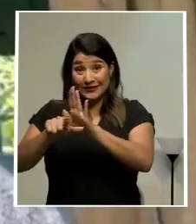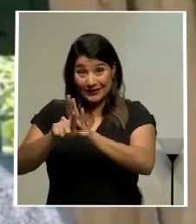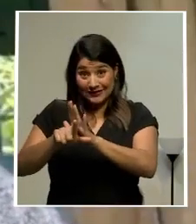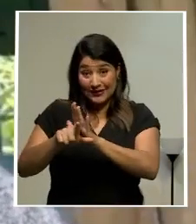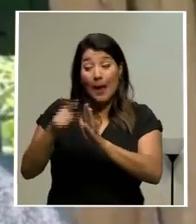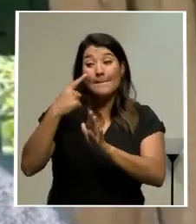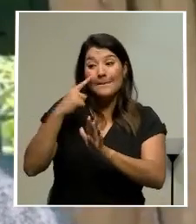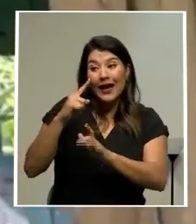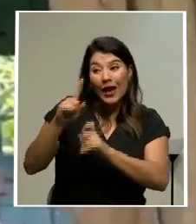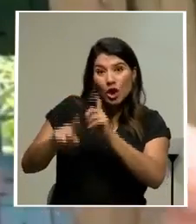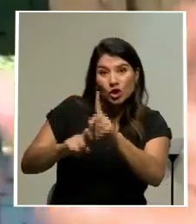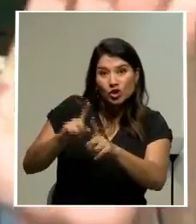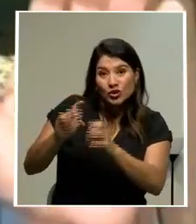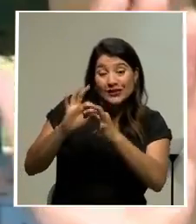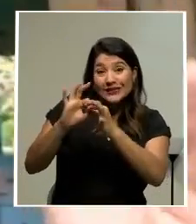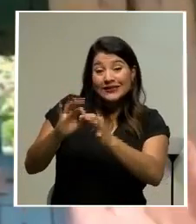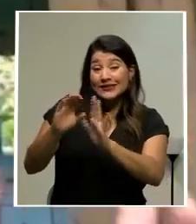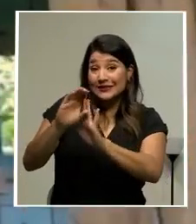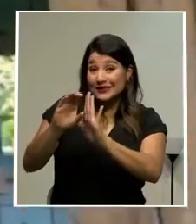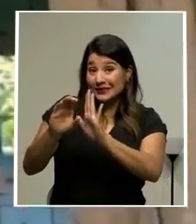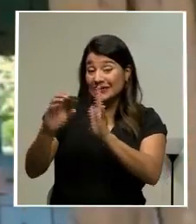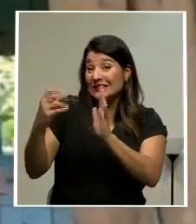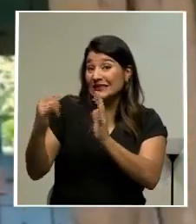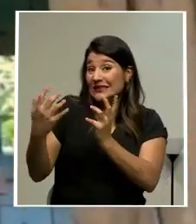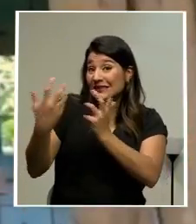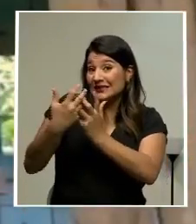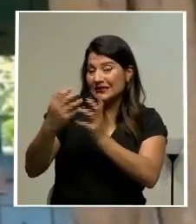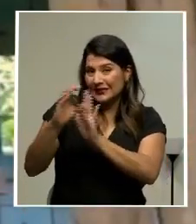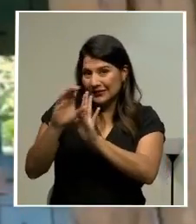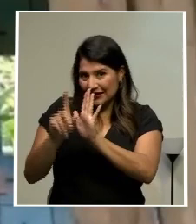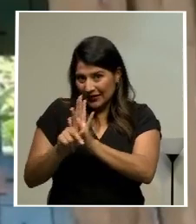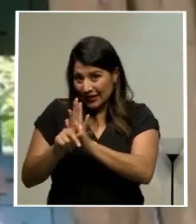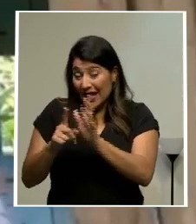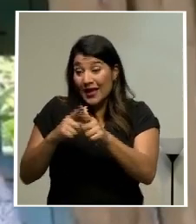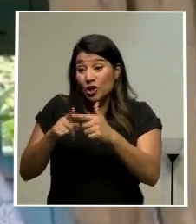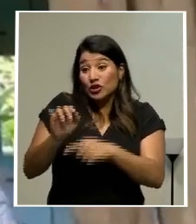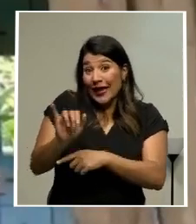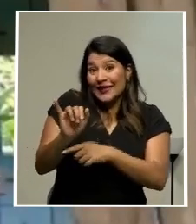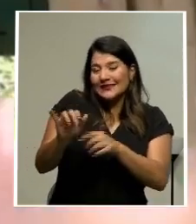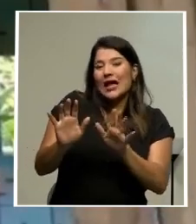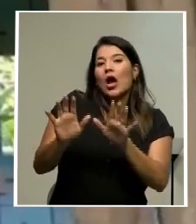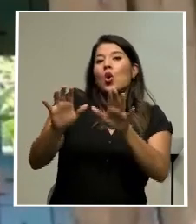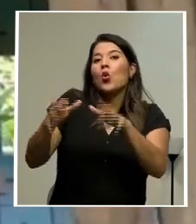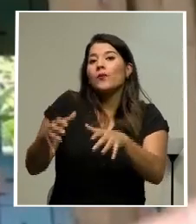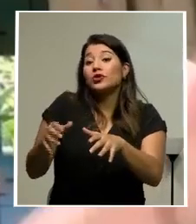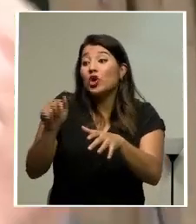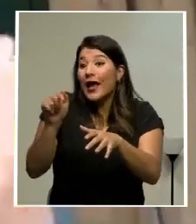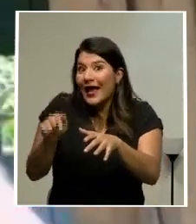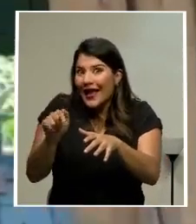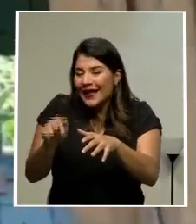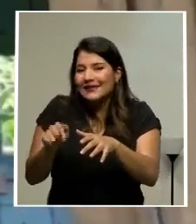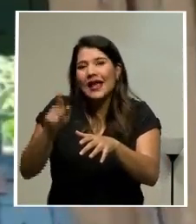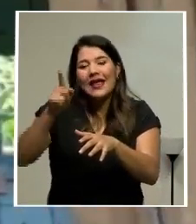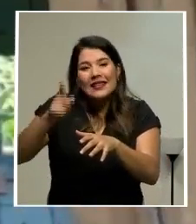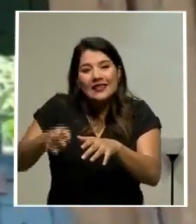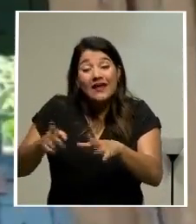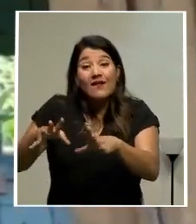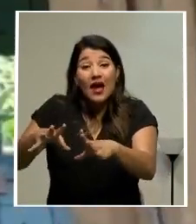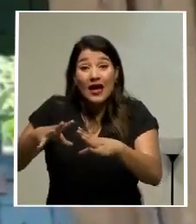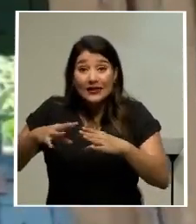constitucionalidad. Y esa comisión de consulta de constitucionalidad es la que tiene que recibir